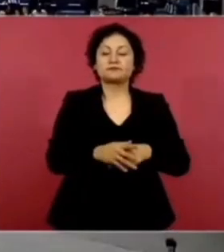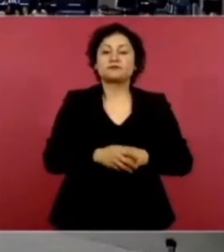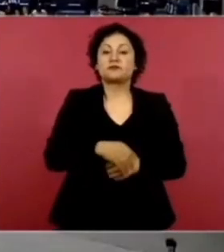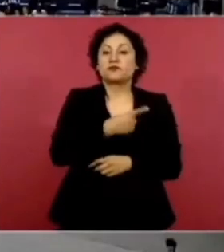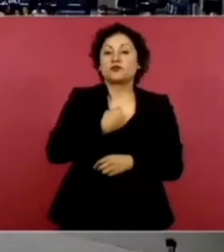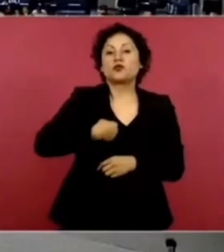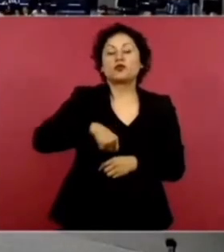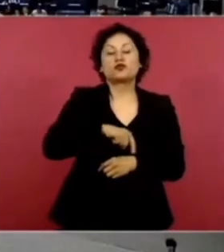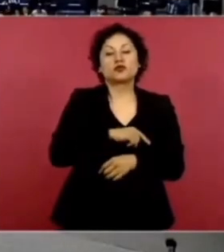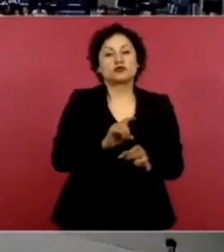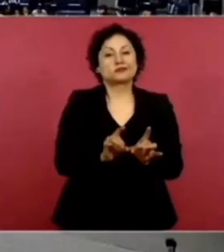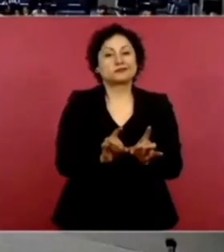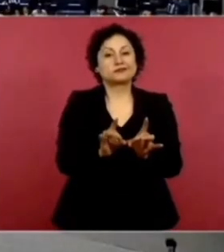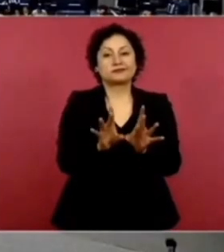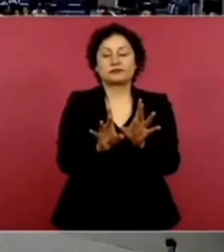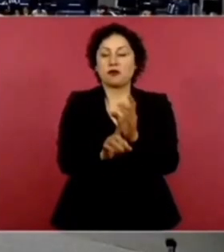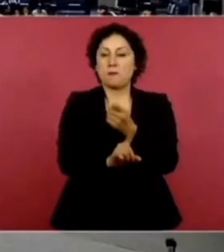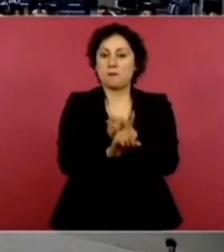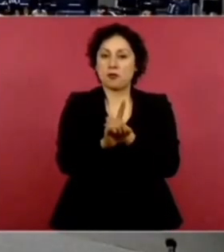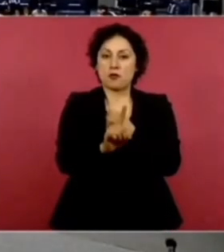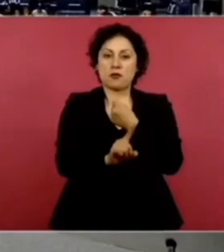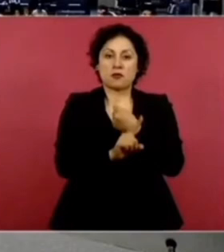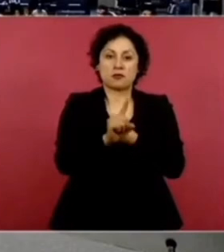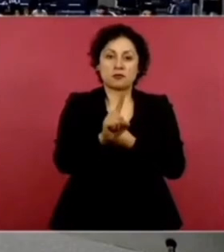Que. Este.